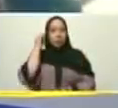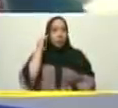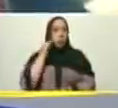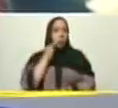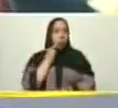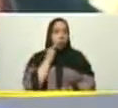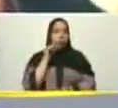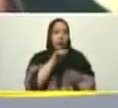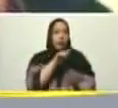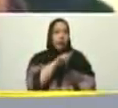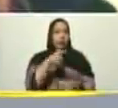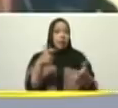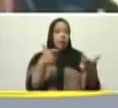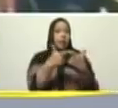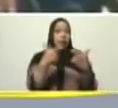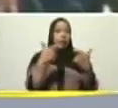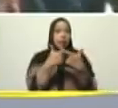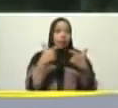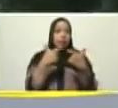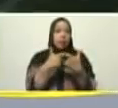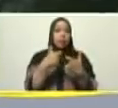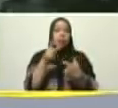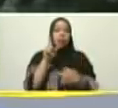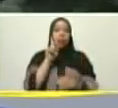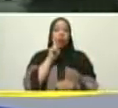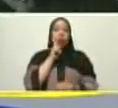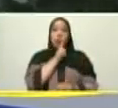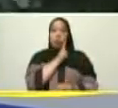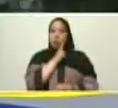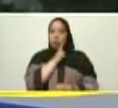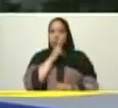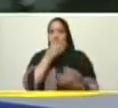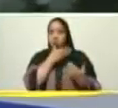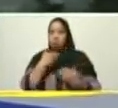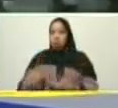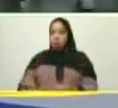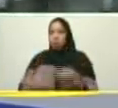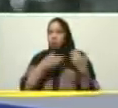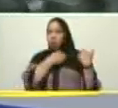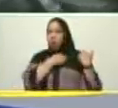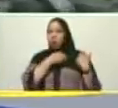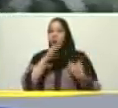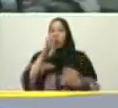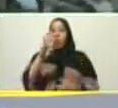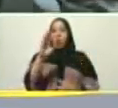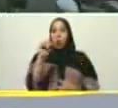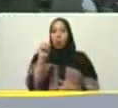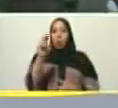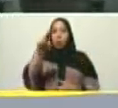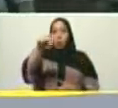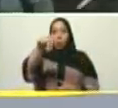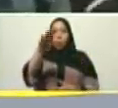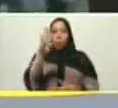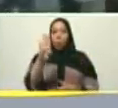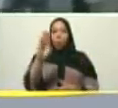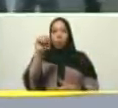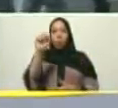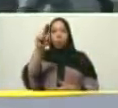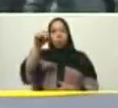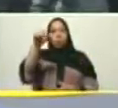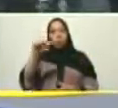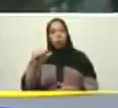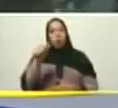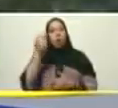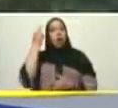Bomboná, como recordaba el general en jefe, fue sangrienta. El libertador tenía